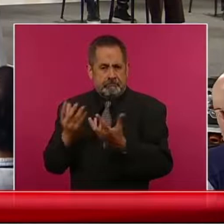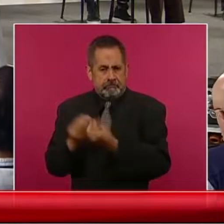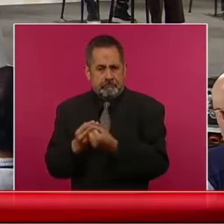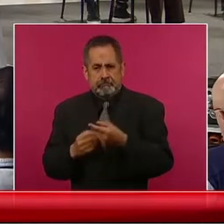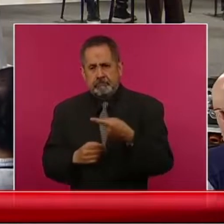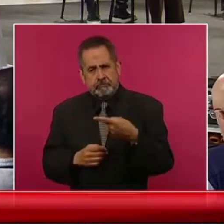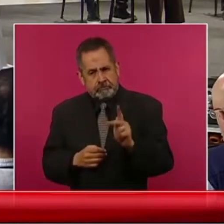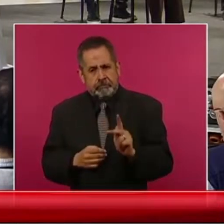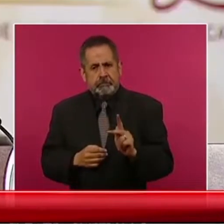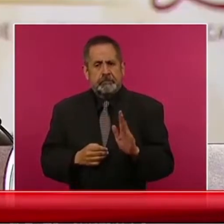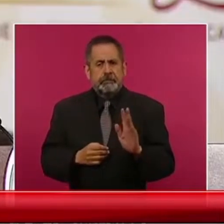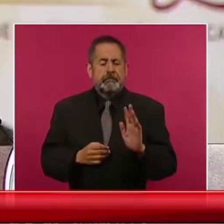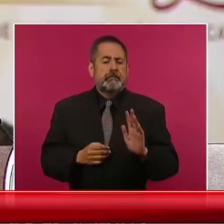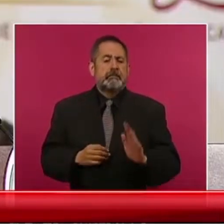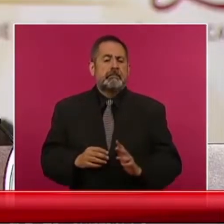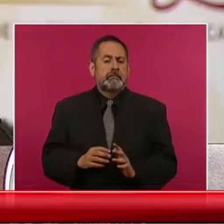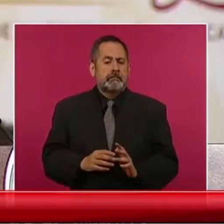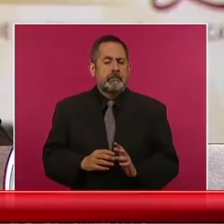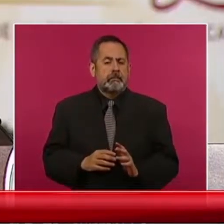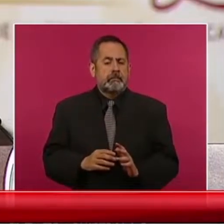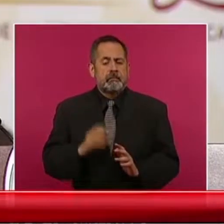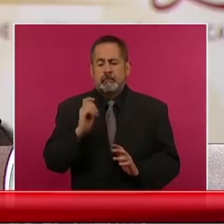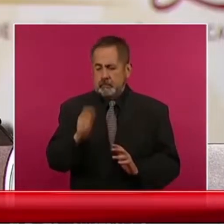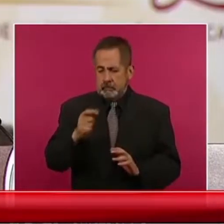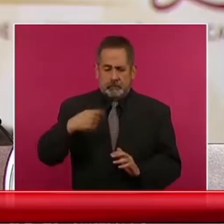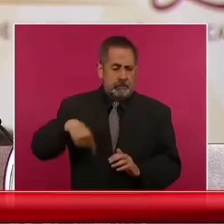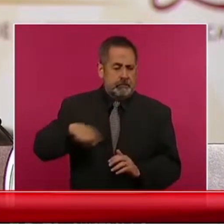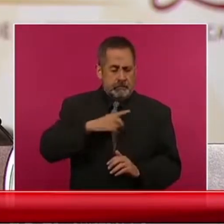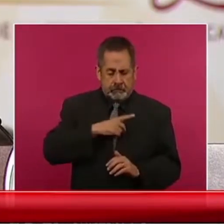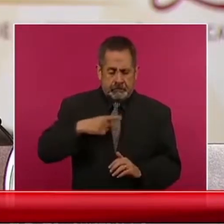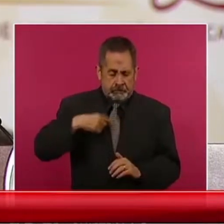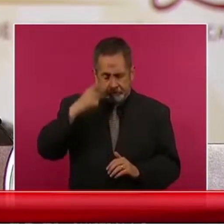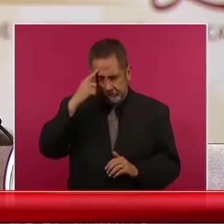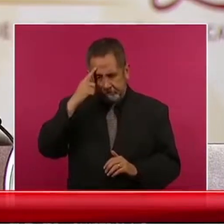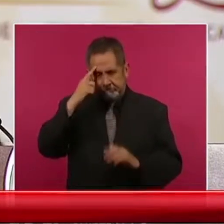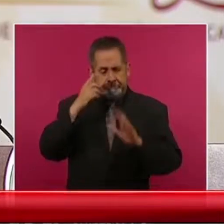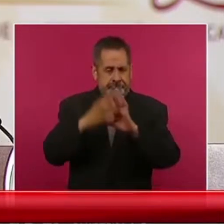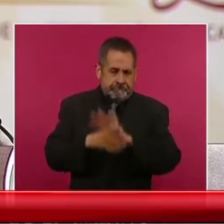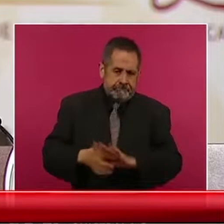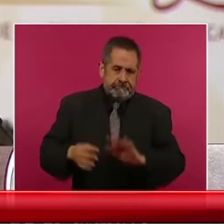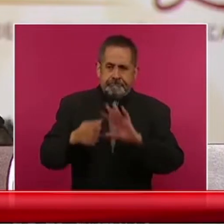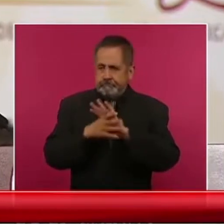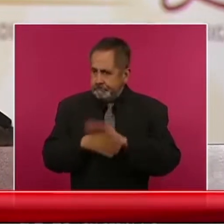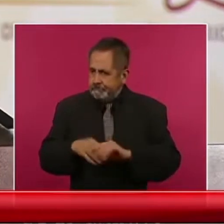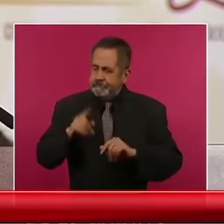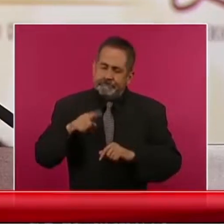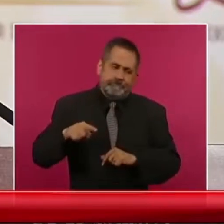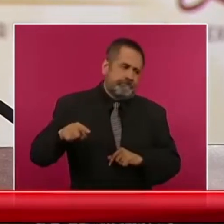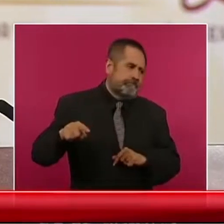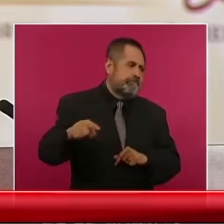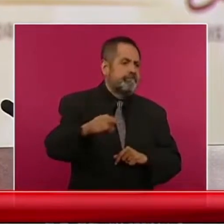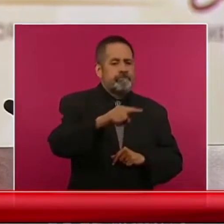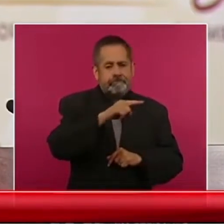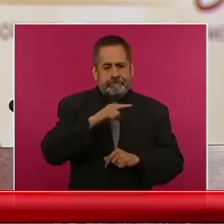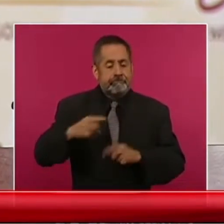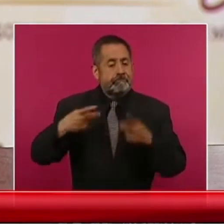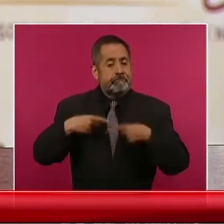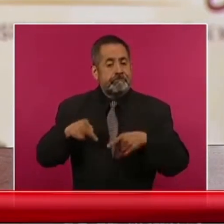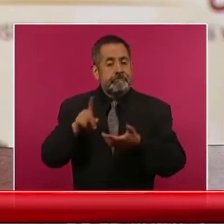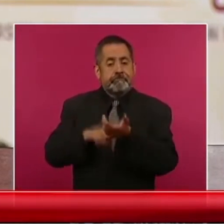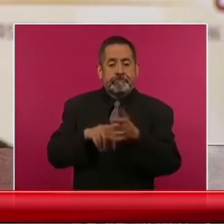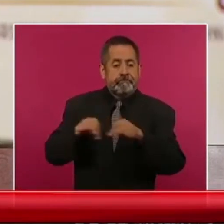pero tenemos que sensibilizar a los servidores